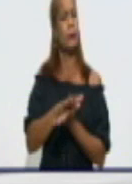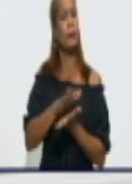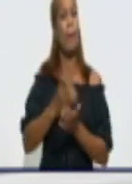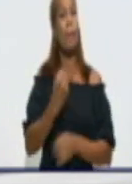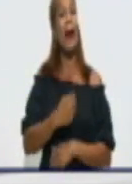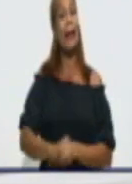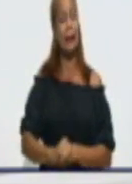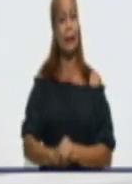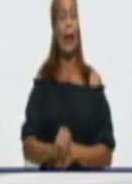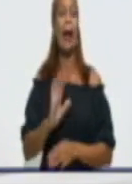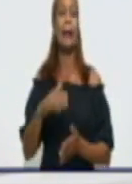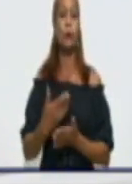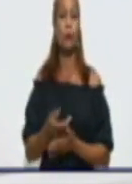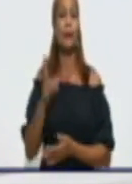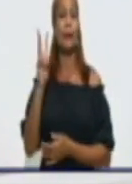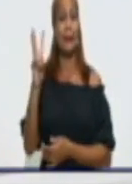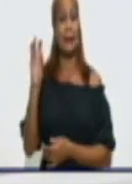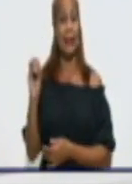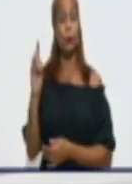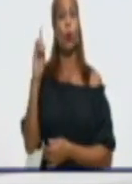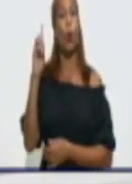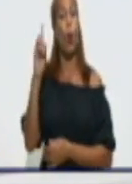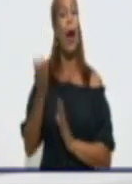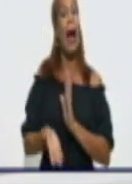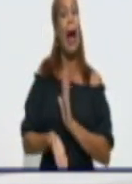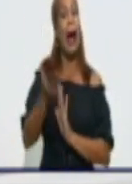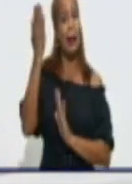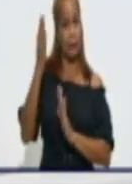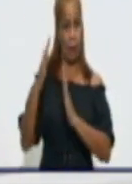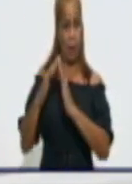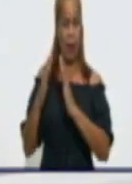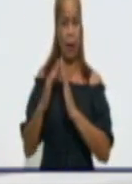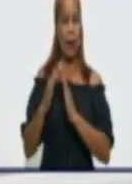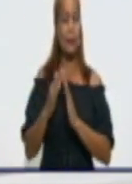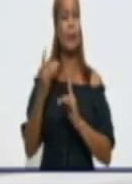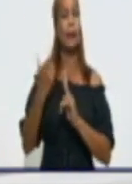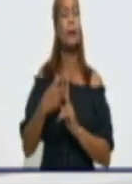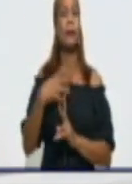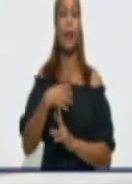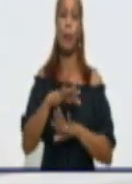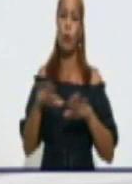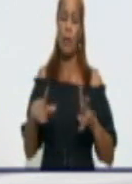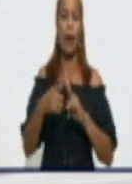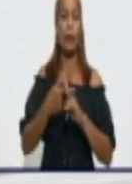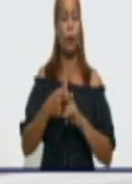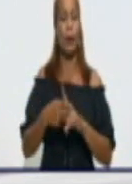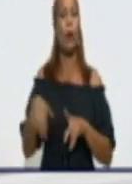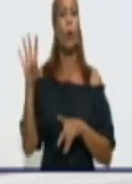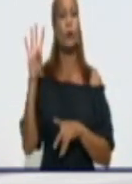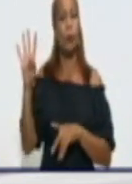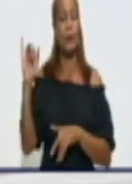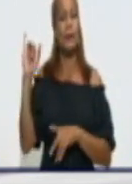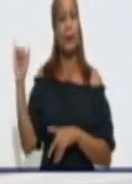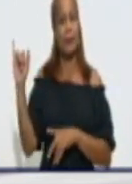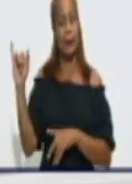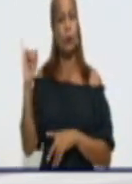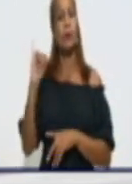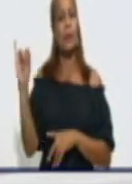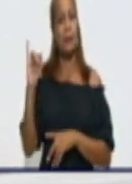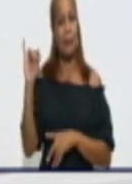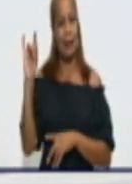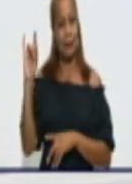Se dieron 300, un alta en las últimas 24 horas, y ya tenemos recuperados 4,666 pacientes.